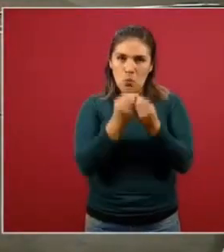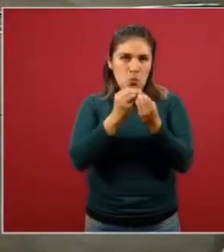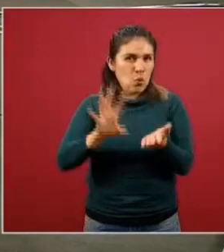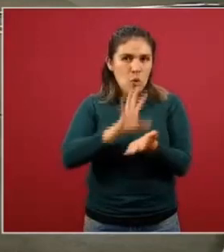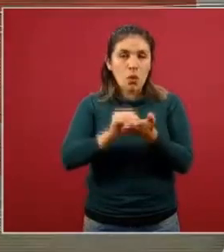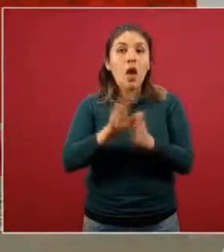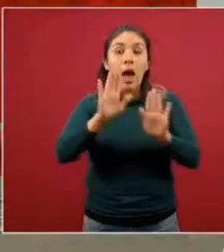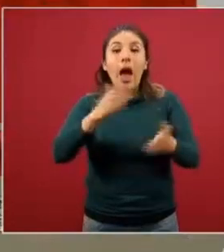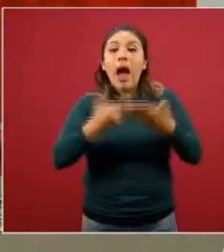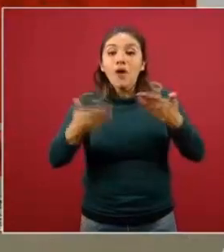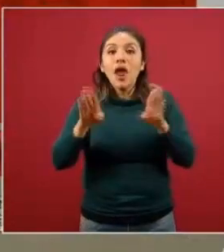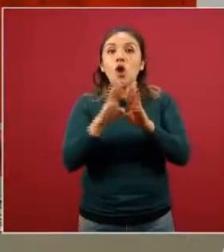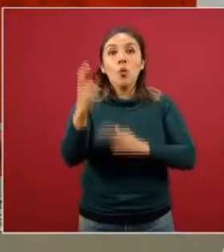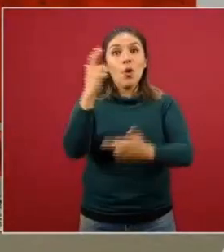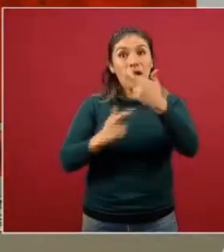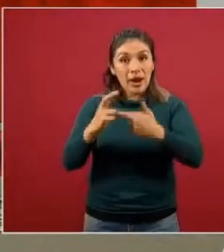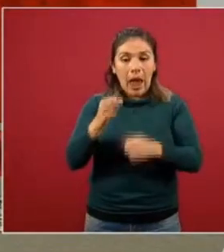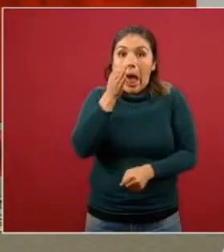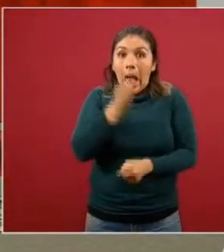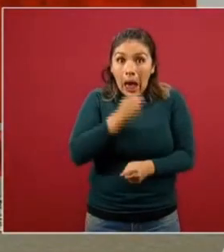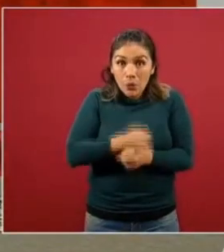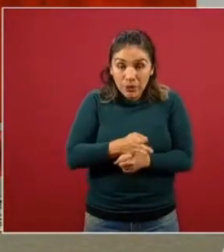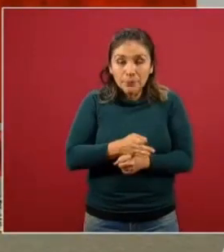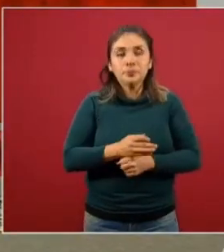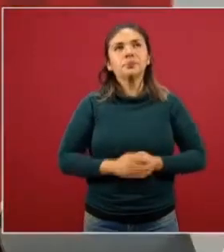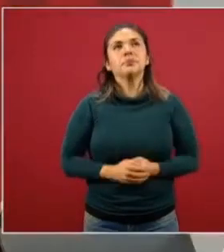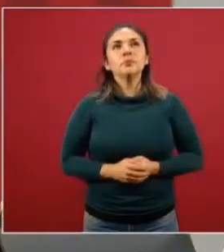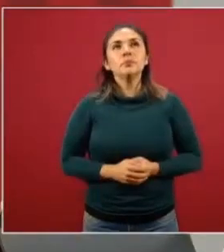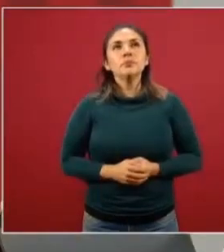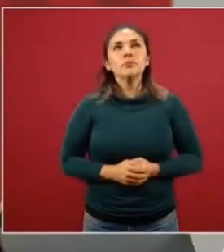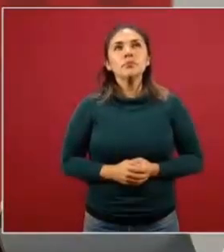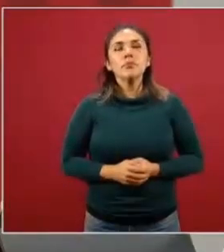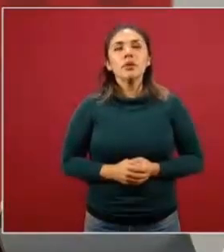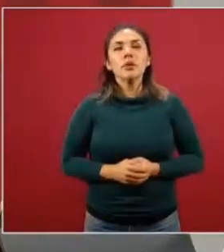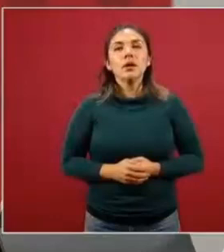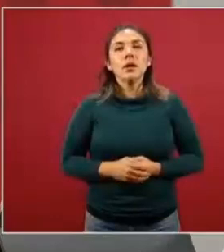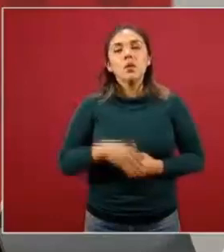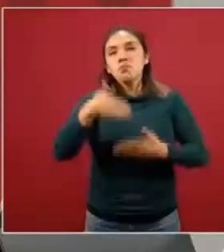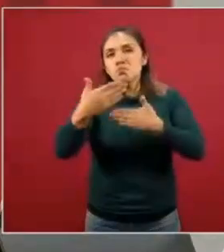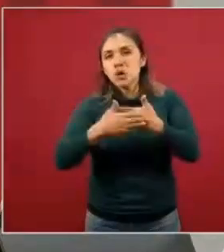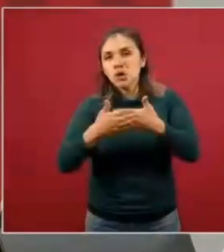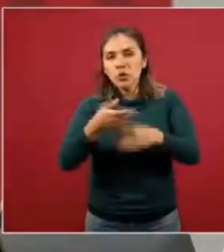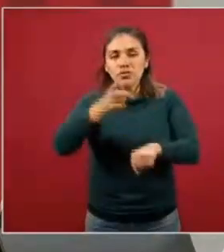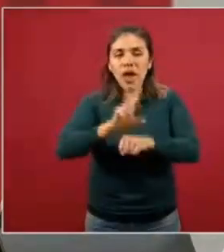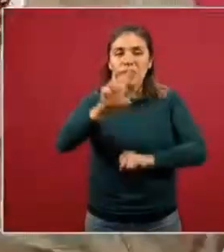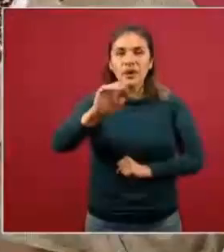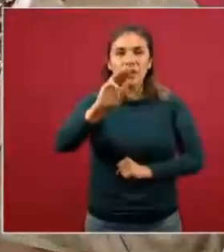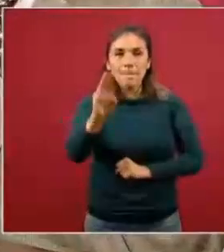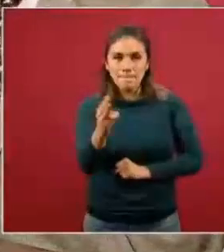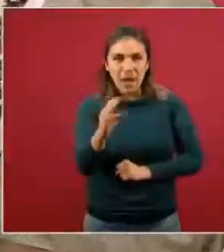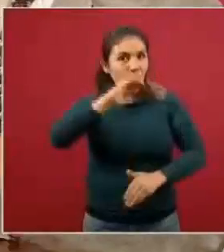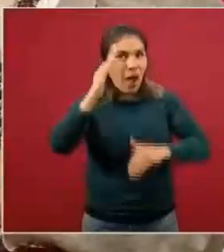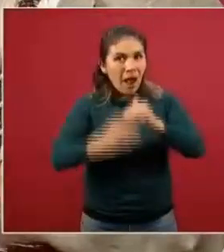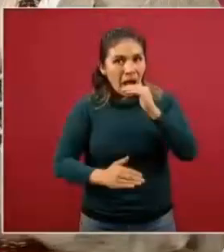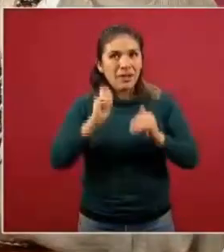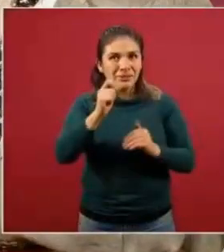del retorno. Desde ahorita, a mí me cuenta que la Jornada Nacional de Sana Distancia está programada para el 30 de mayo, su fecha de